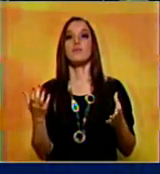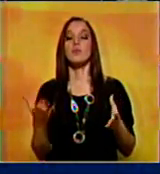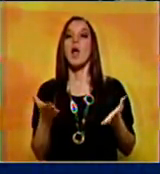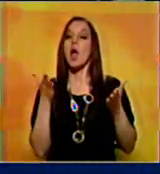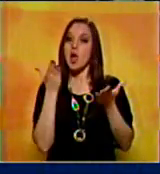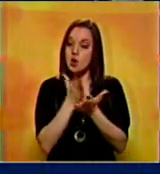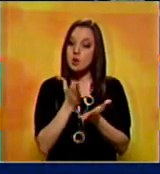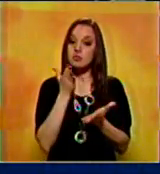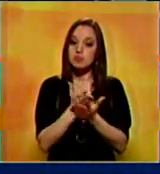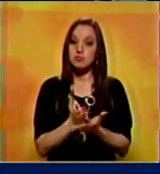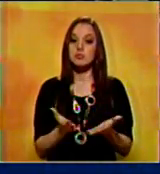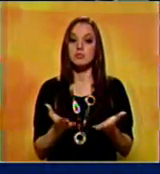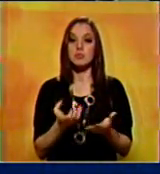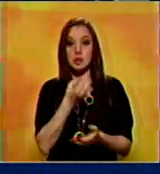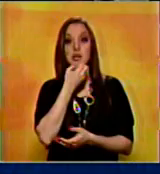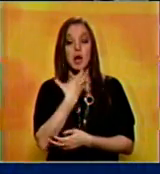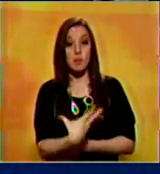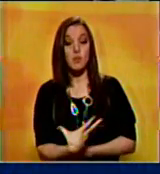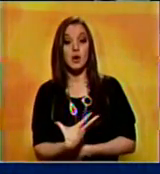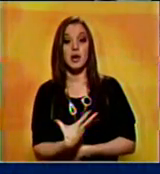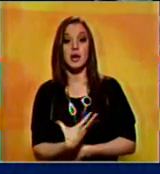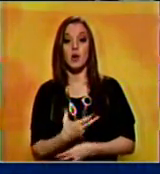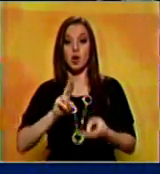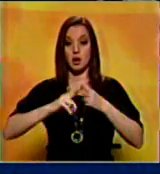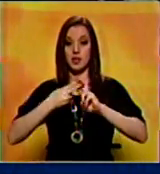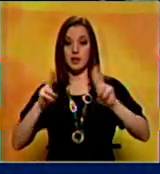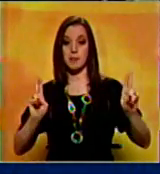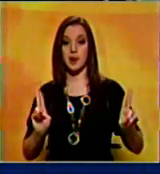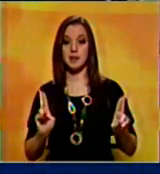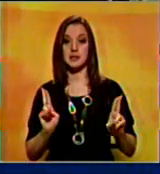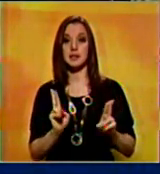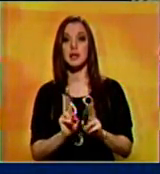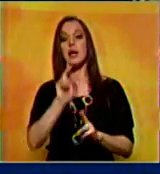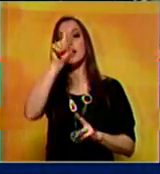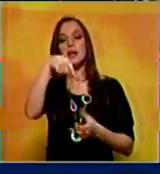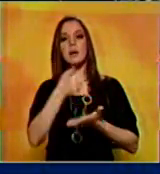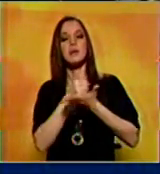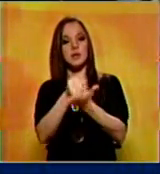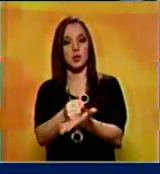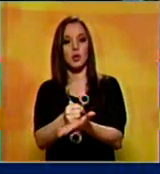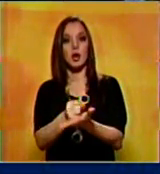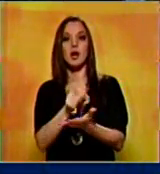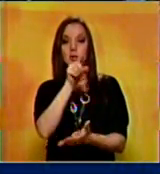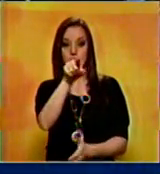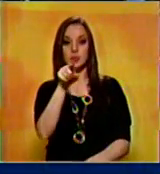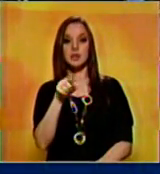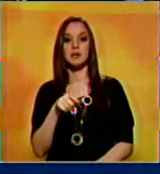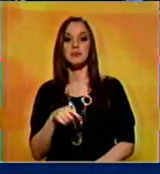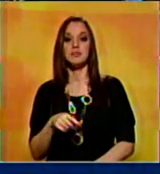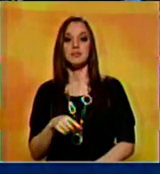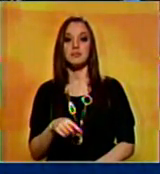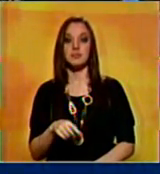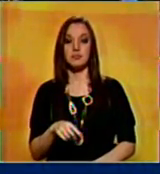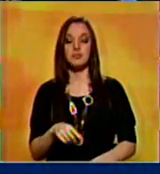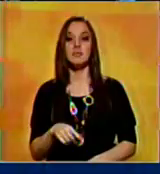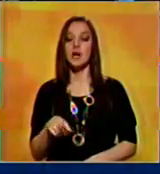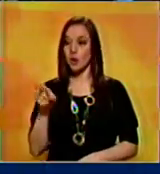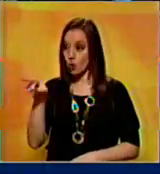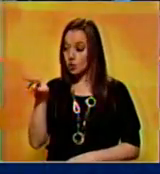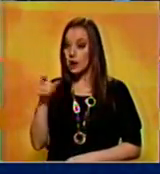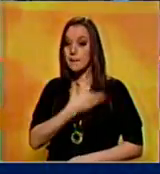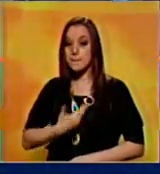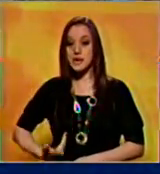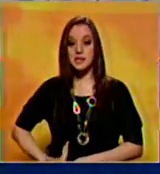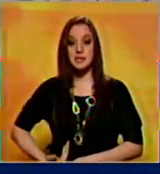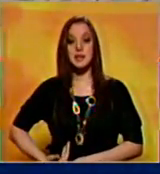marcando una buena pauta de paz y de cooperación cuente usted presidente santo con